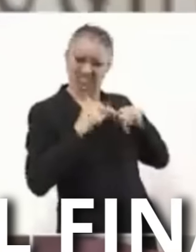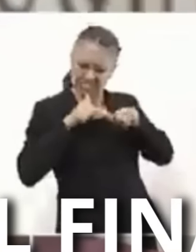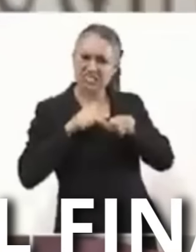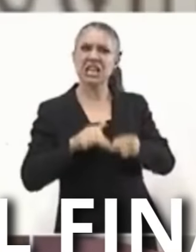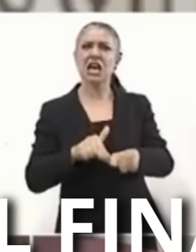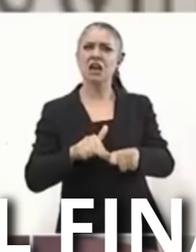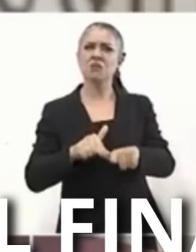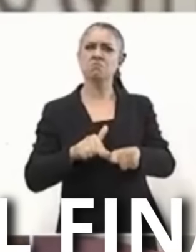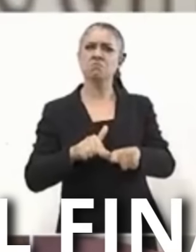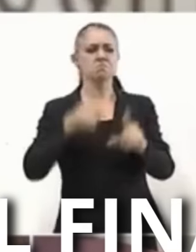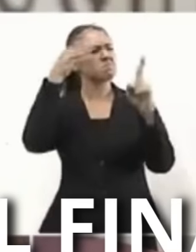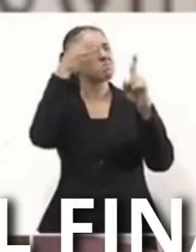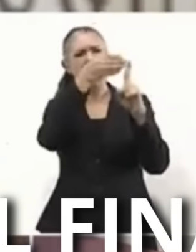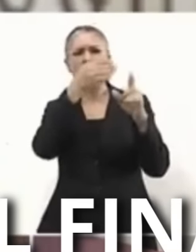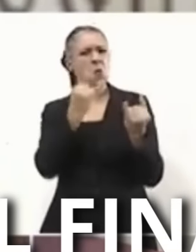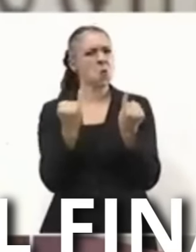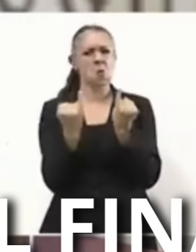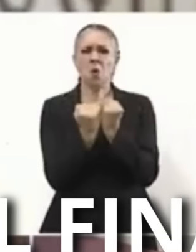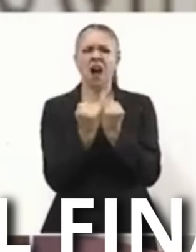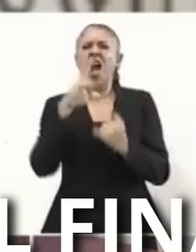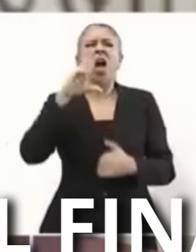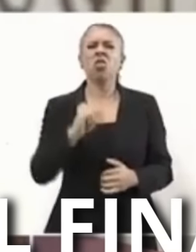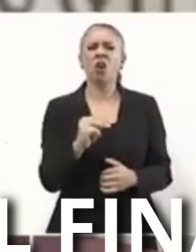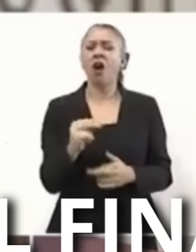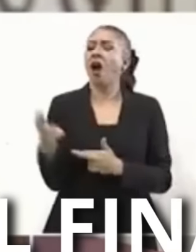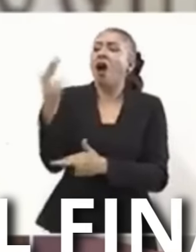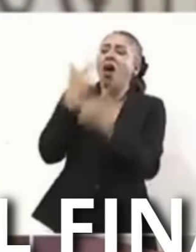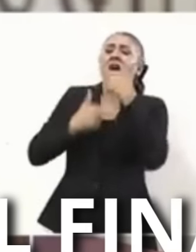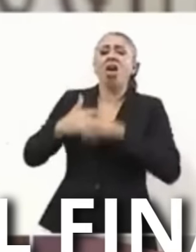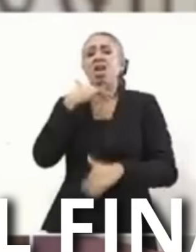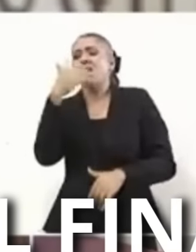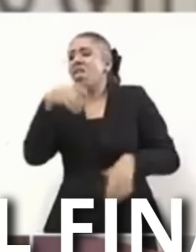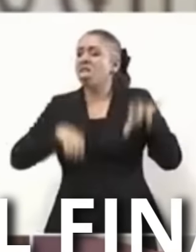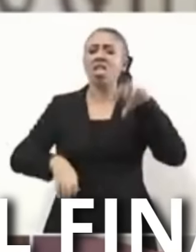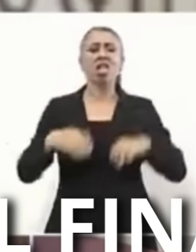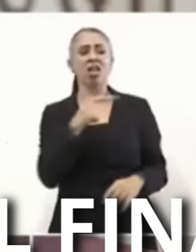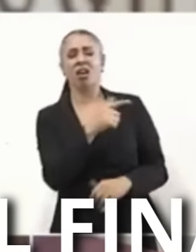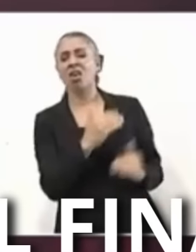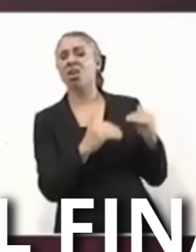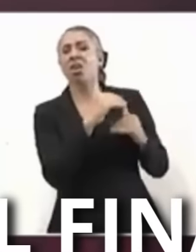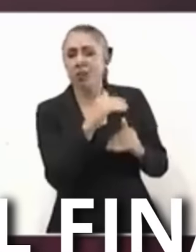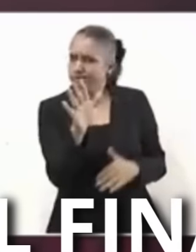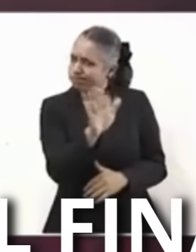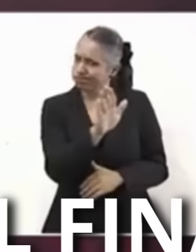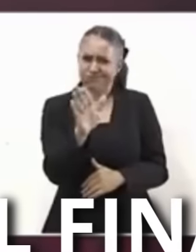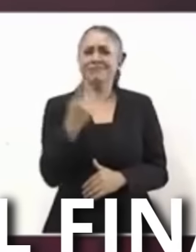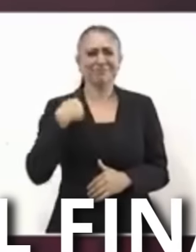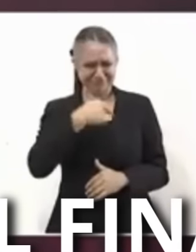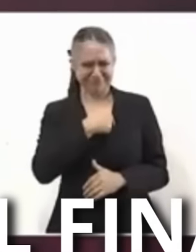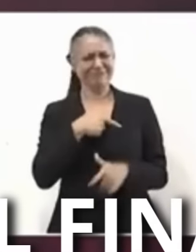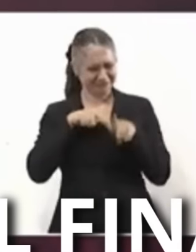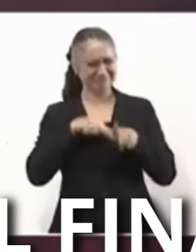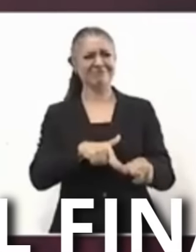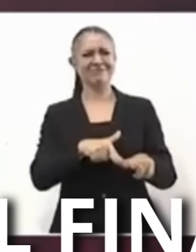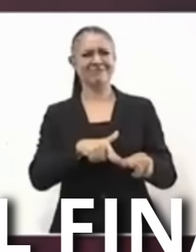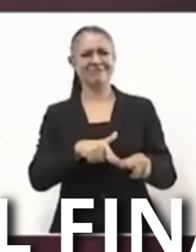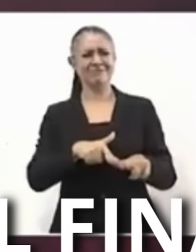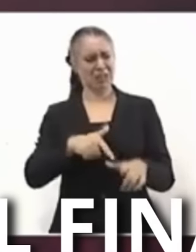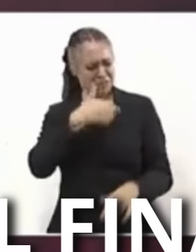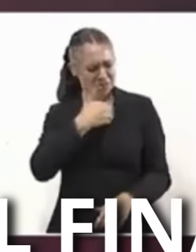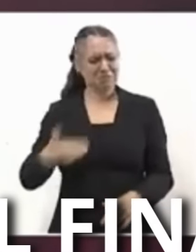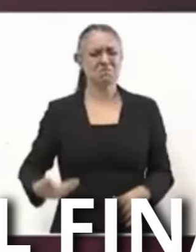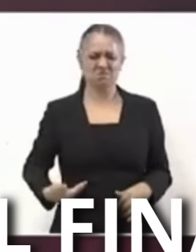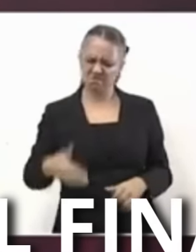causas No va a regresar El régimen de corrupción Ni de privilegios Vamos a seguir gobernando Con la máxima Del humanismo